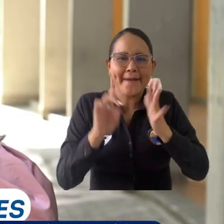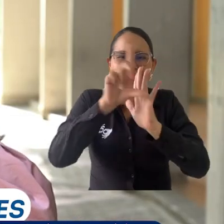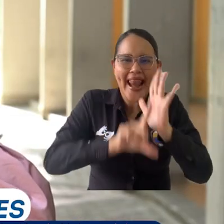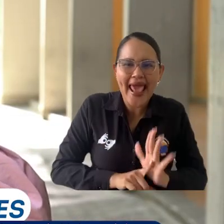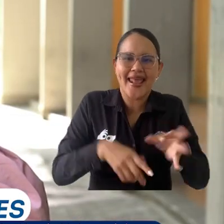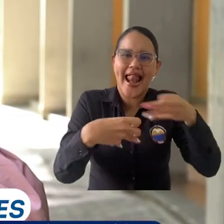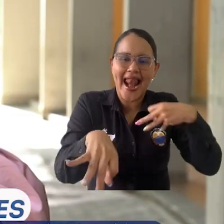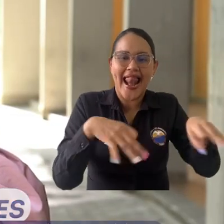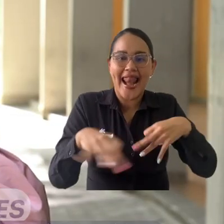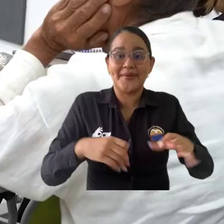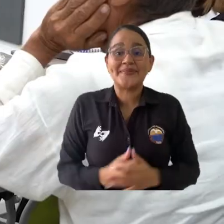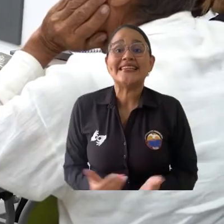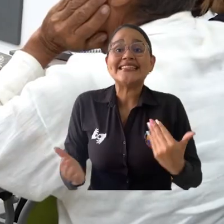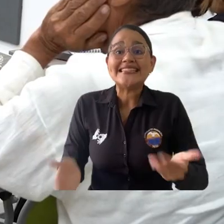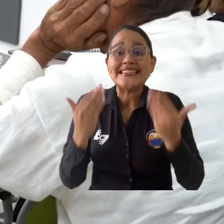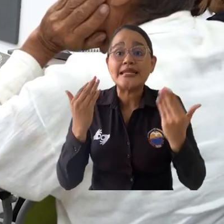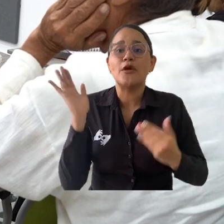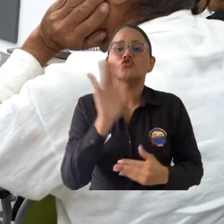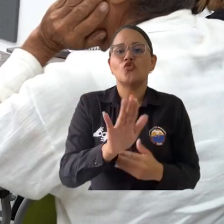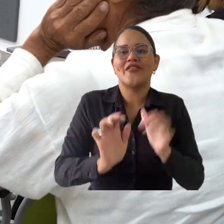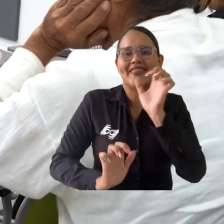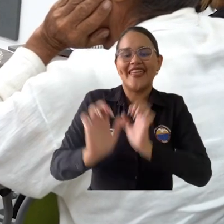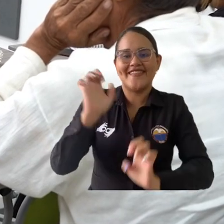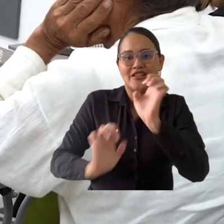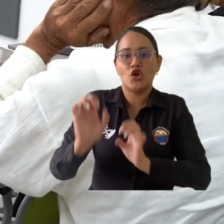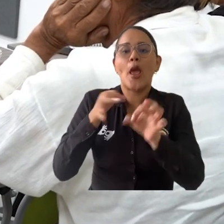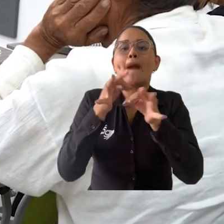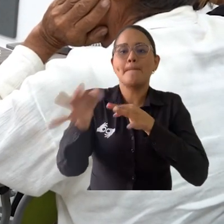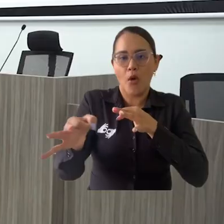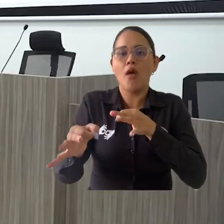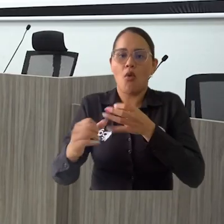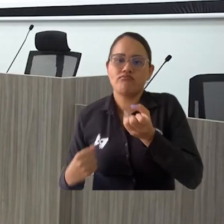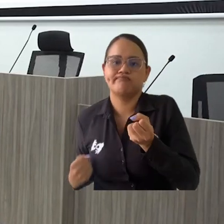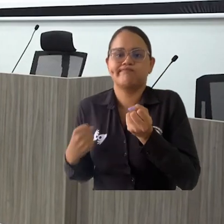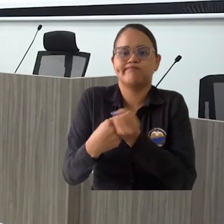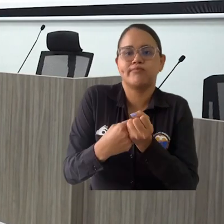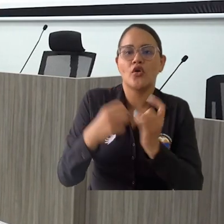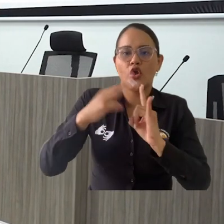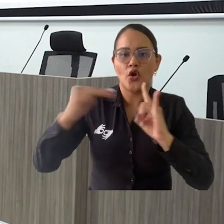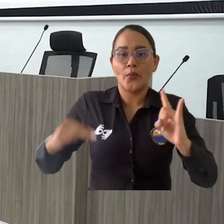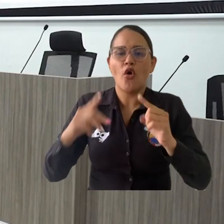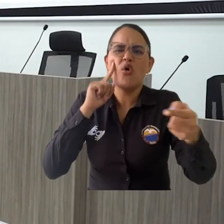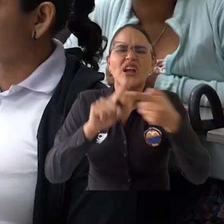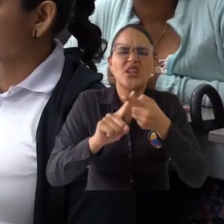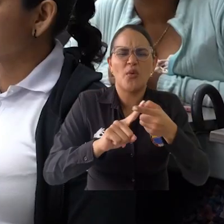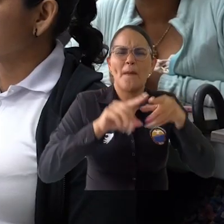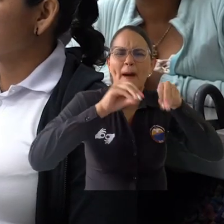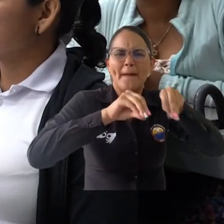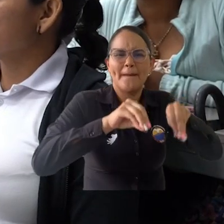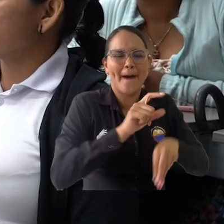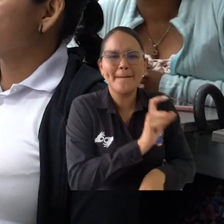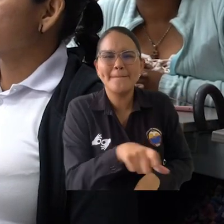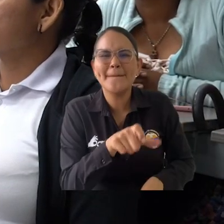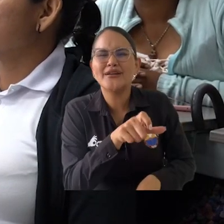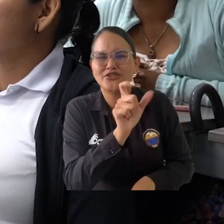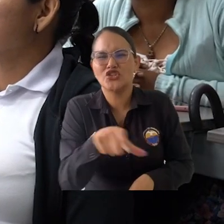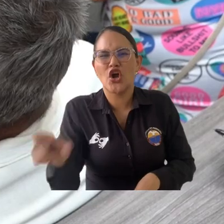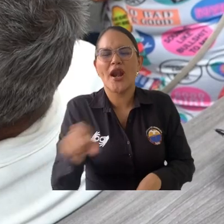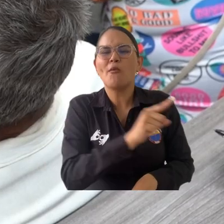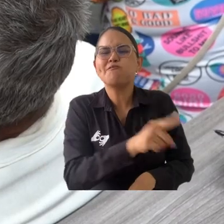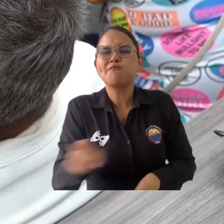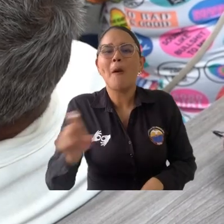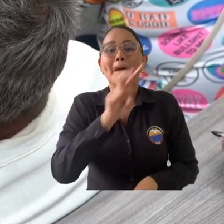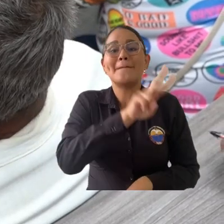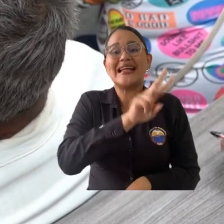asesorías jurídicas. Esta iniciativa de la Defensoría del Pueblo, apoyada por Unimagdalena, busca capacitar a 25 personas